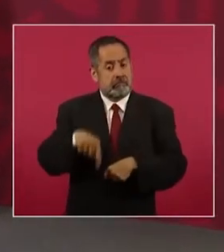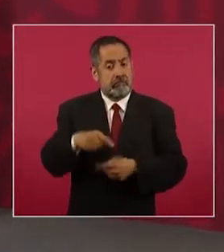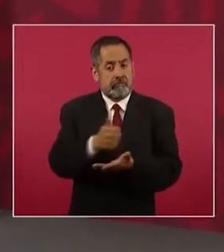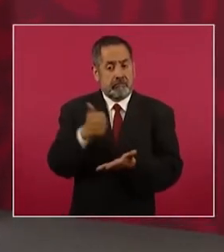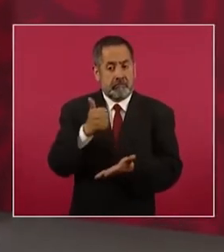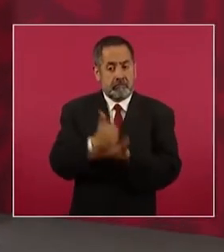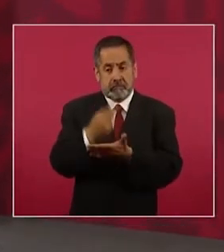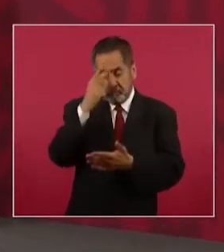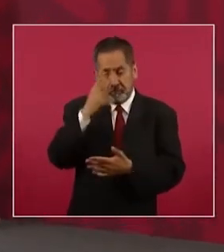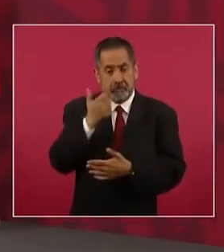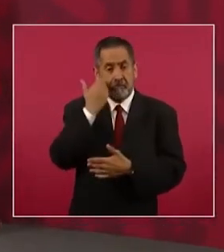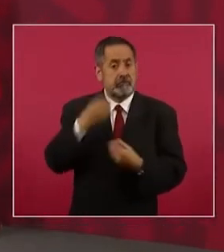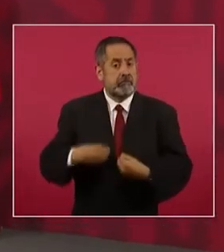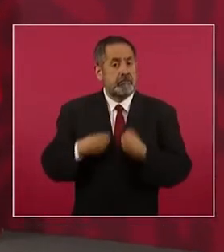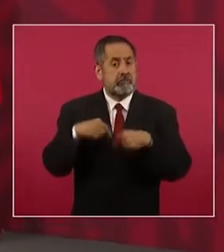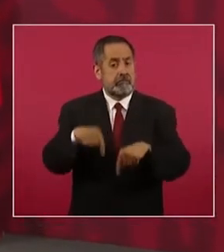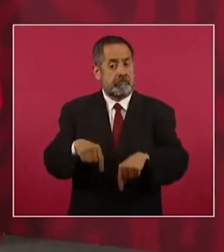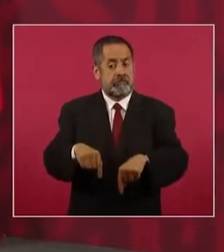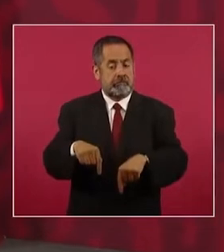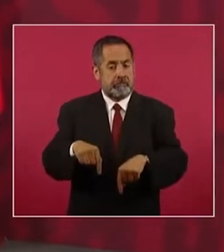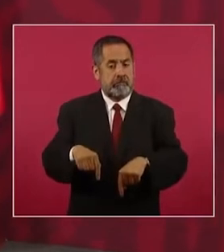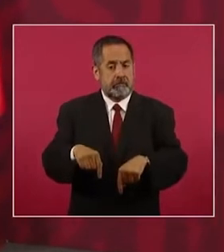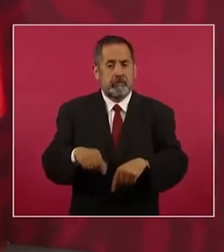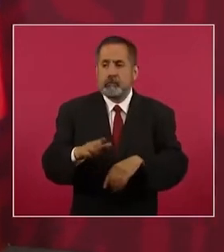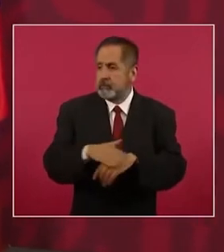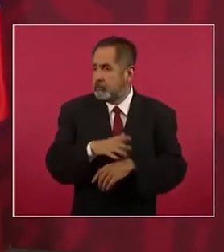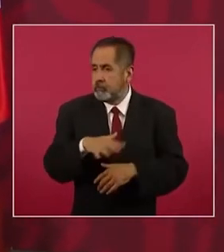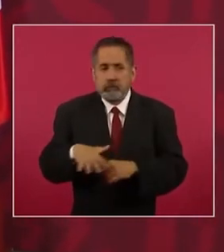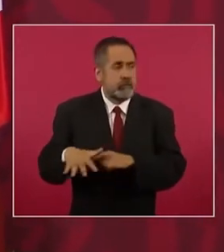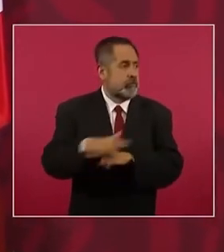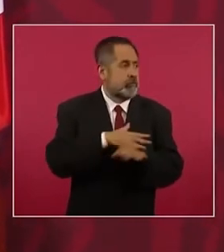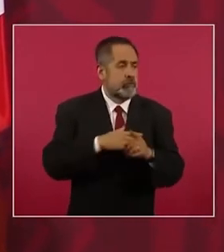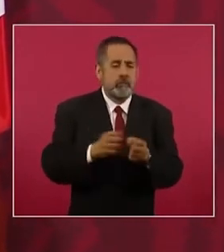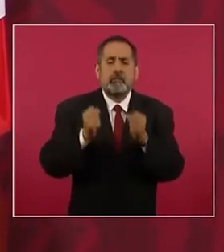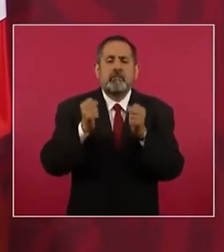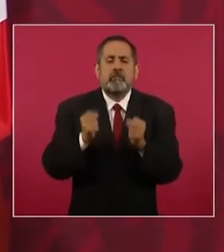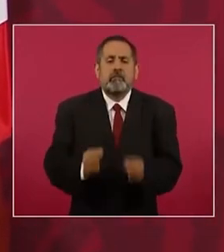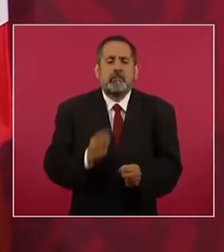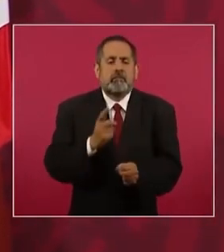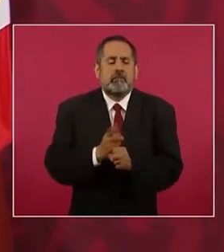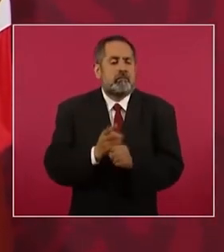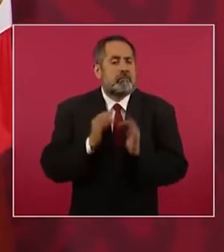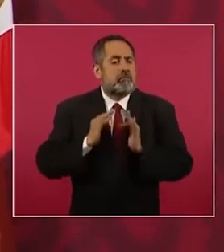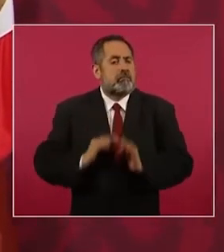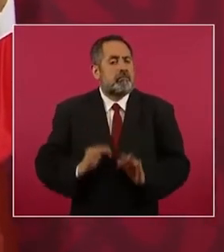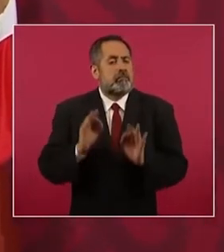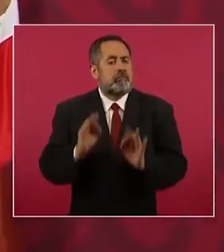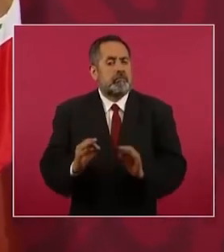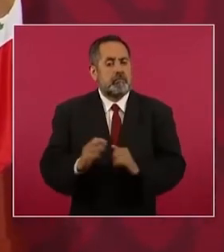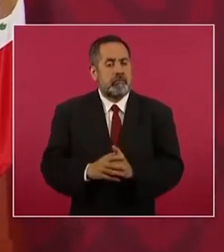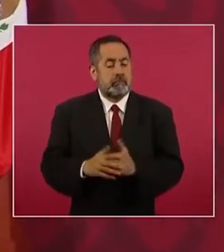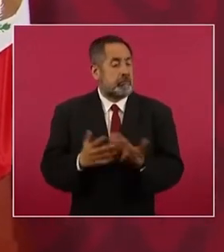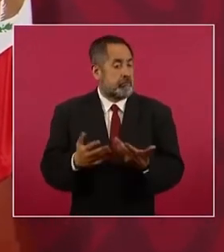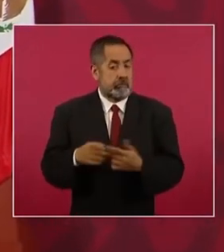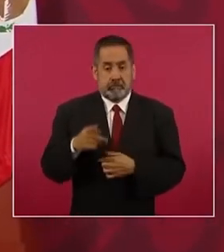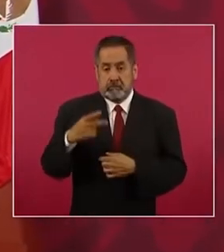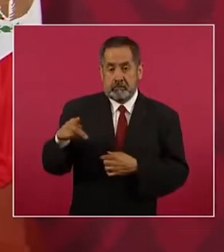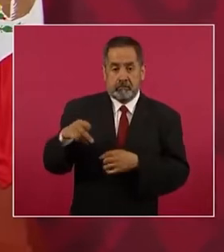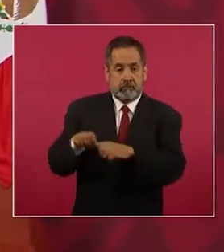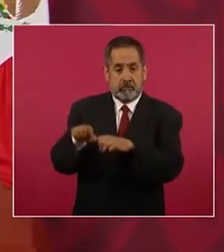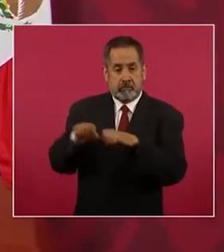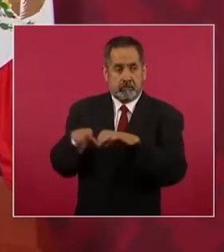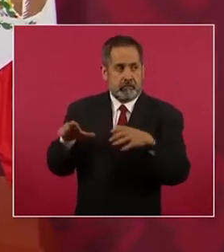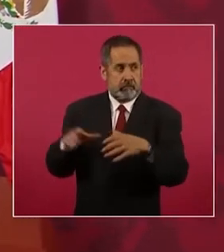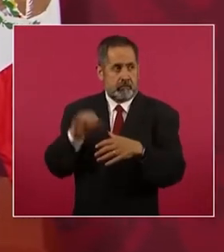hay seguridad en la ciudad de México y es un equipo desde luego la